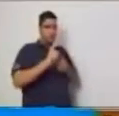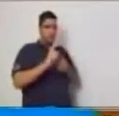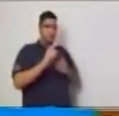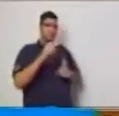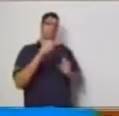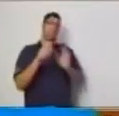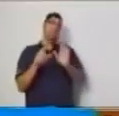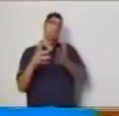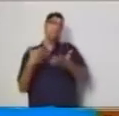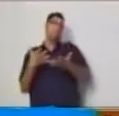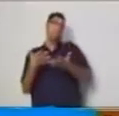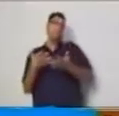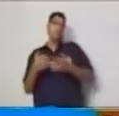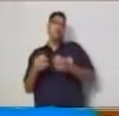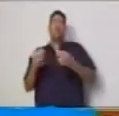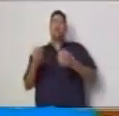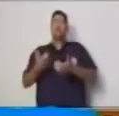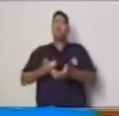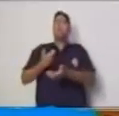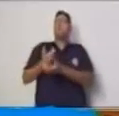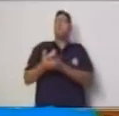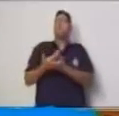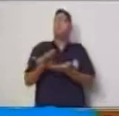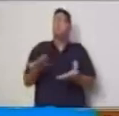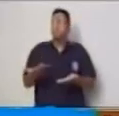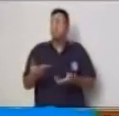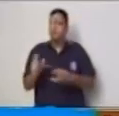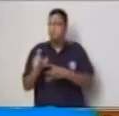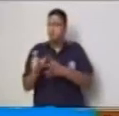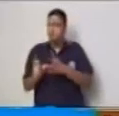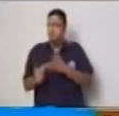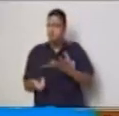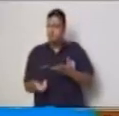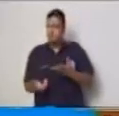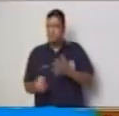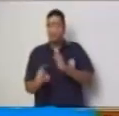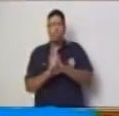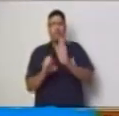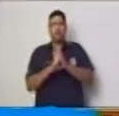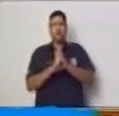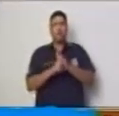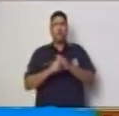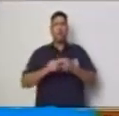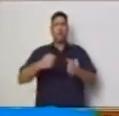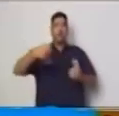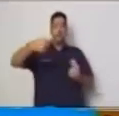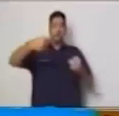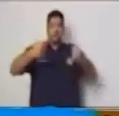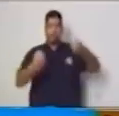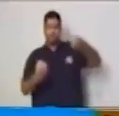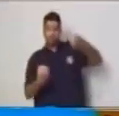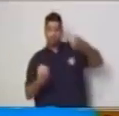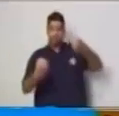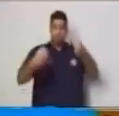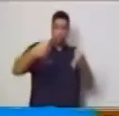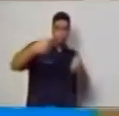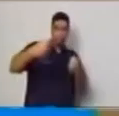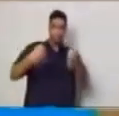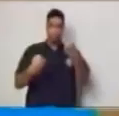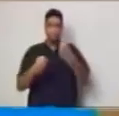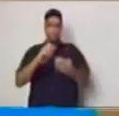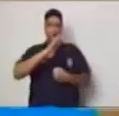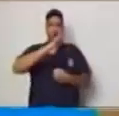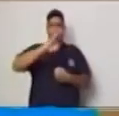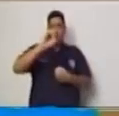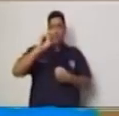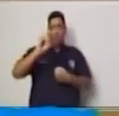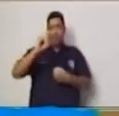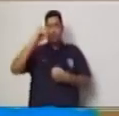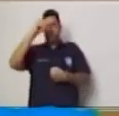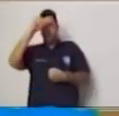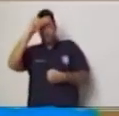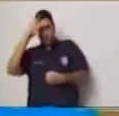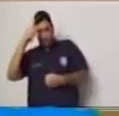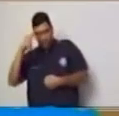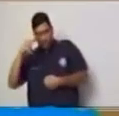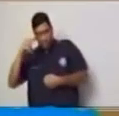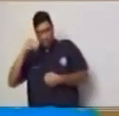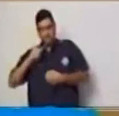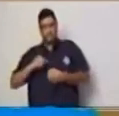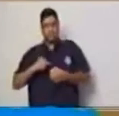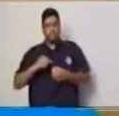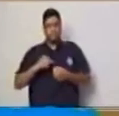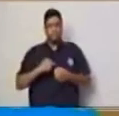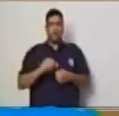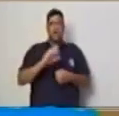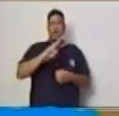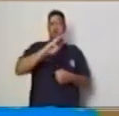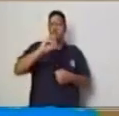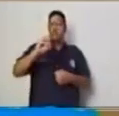variable. En la velocidad se va a 40 km por hora, a 30 km por hora. En el costo se paga